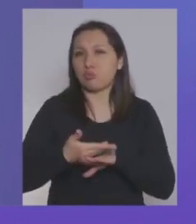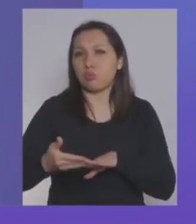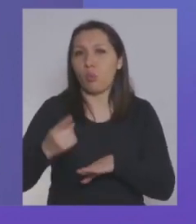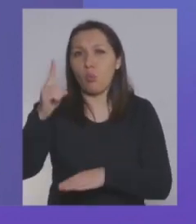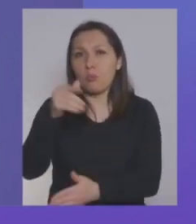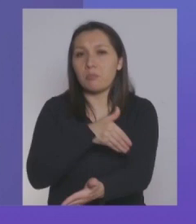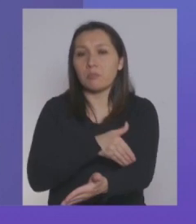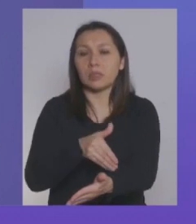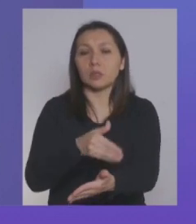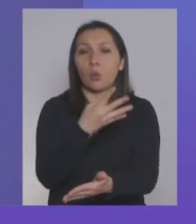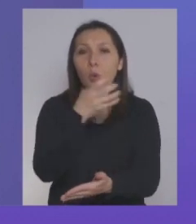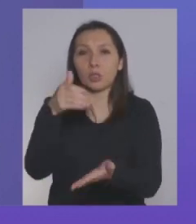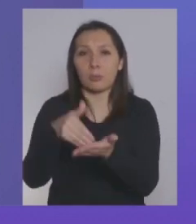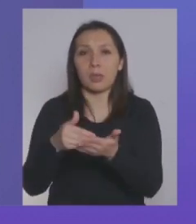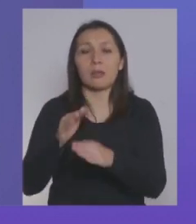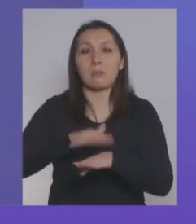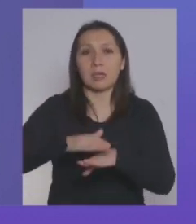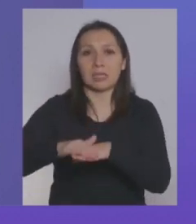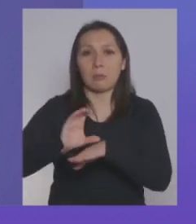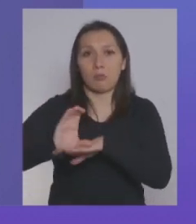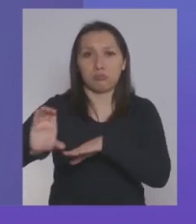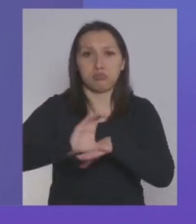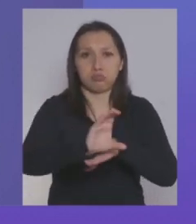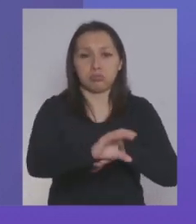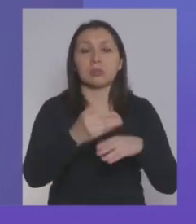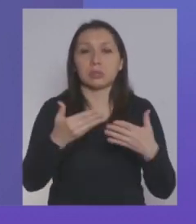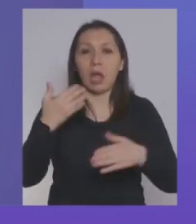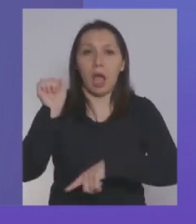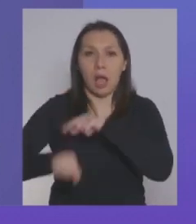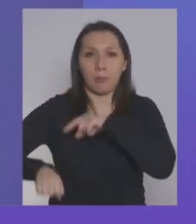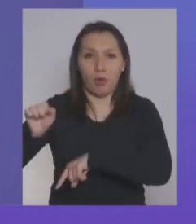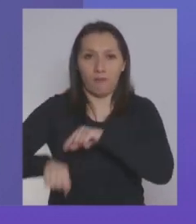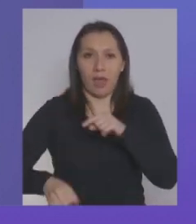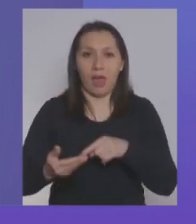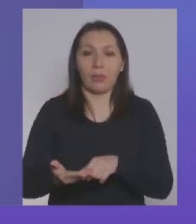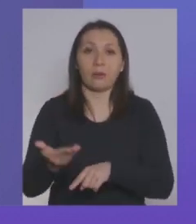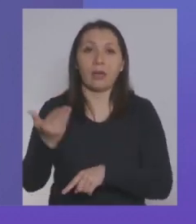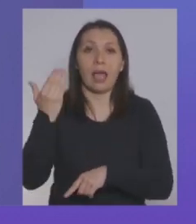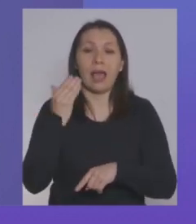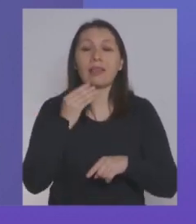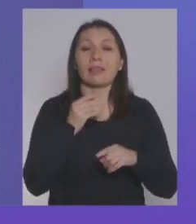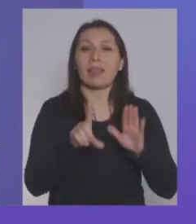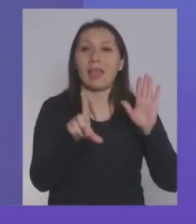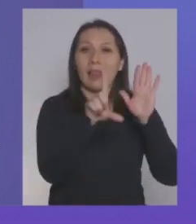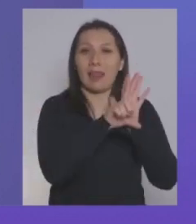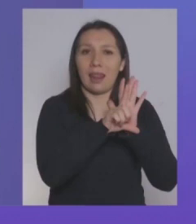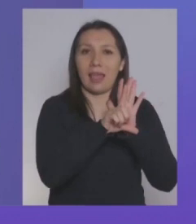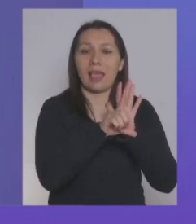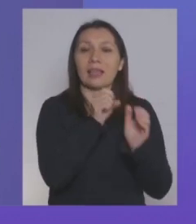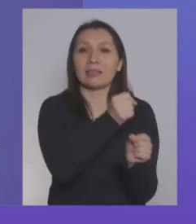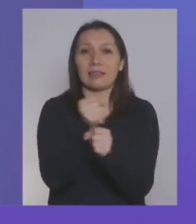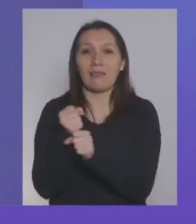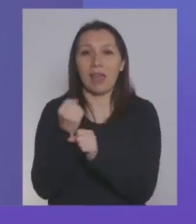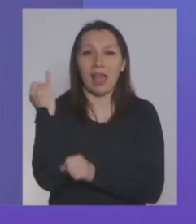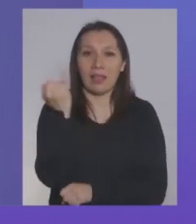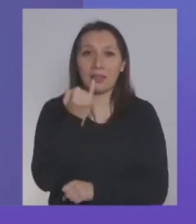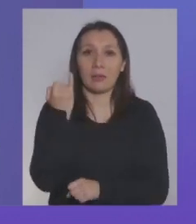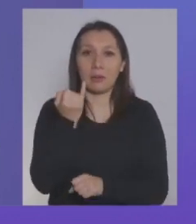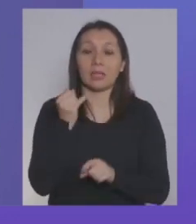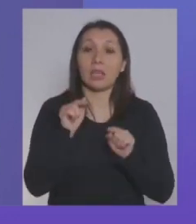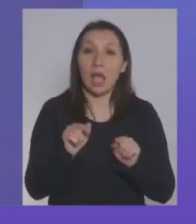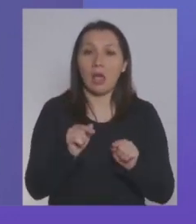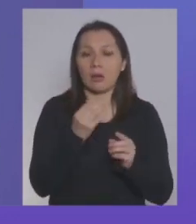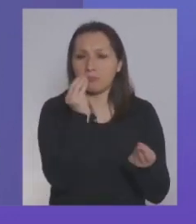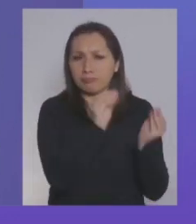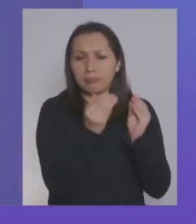.400.000 préstamos solidarios también aprobados, que vienen de la ley de trabajadores independientes, que hoy